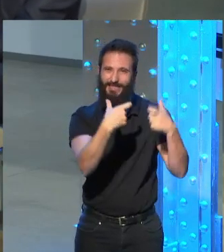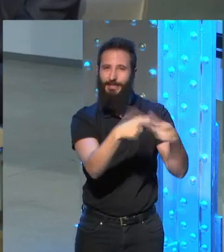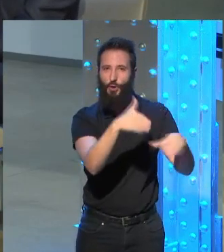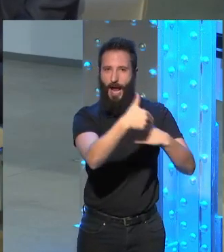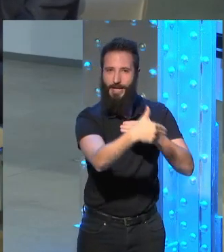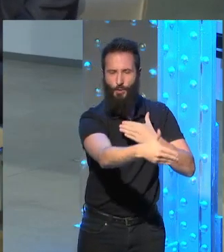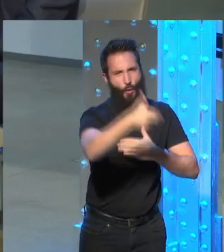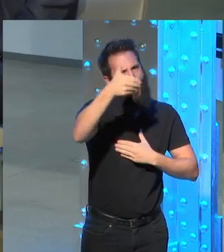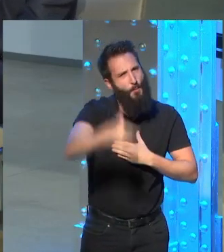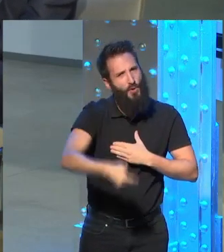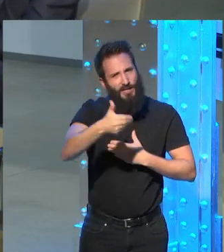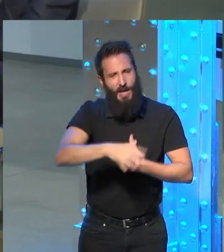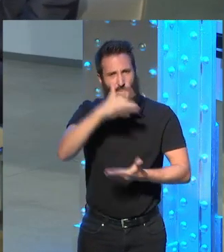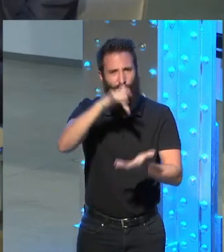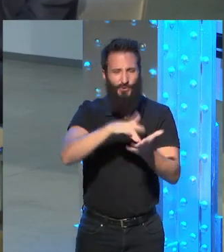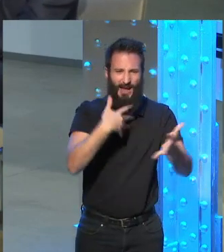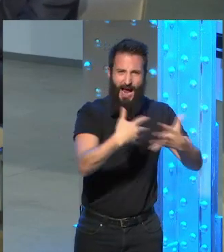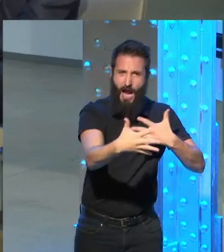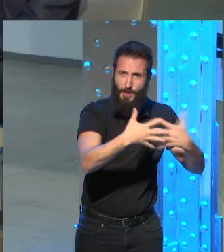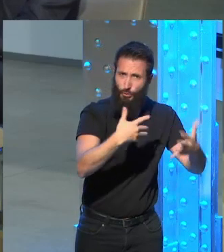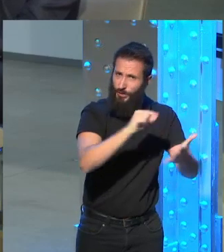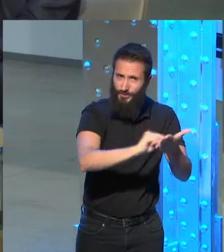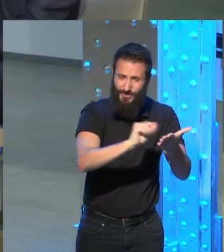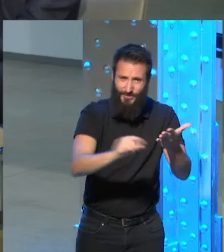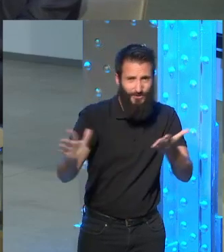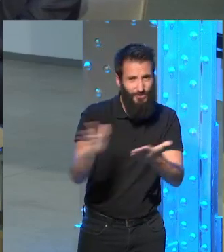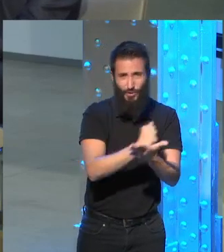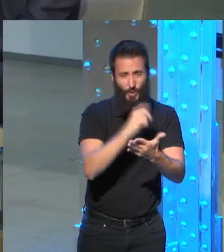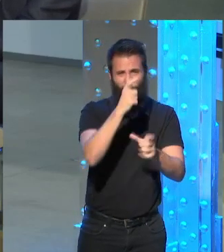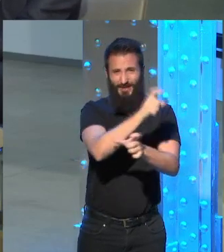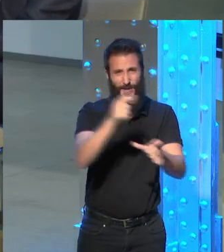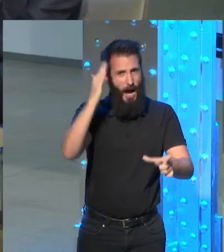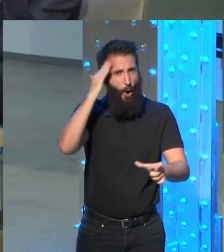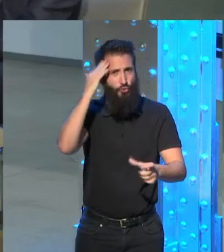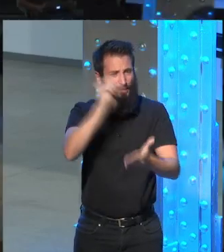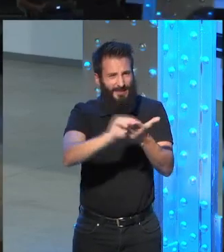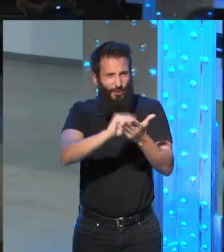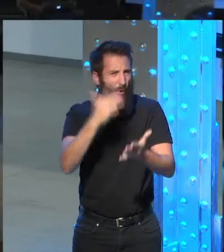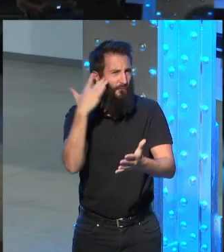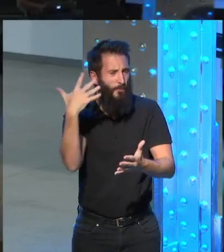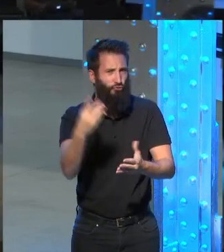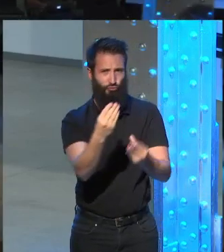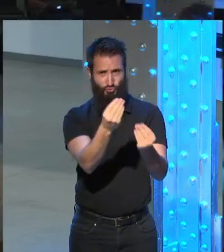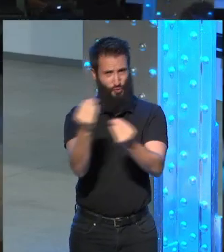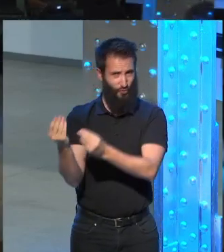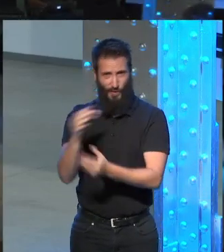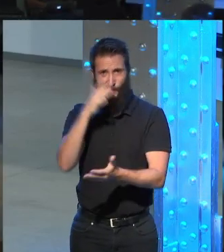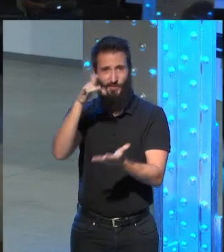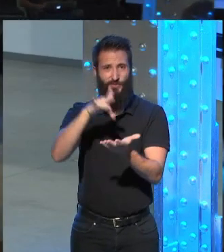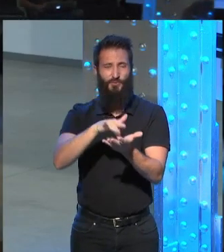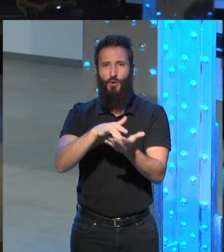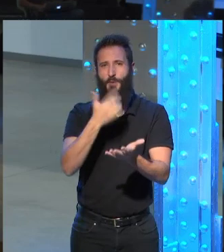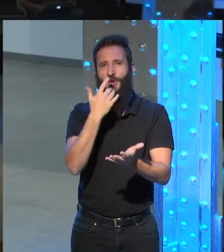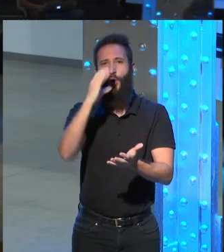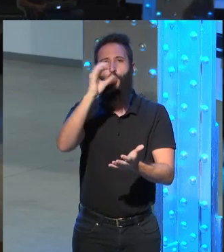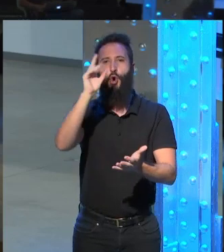donde están todos los manuscritos y la correspondencia de muchos escritores muy famosos incluyendo tenemos papeles